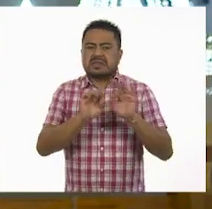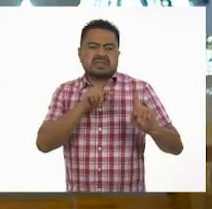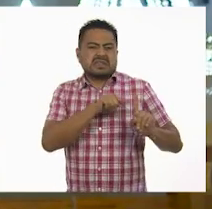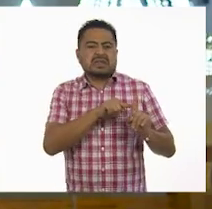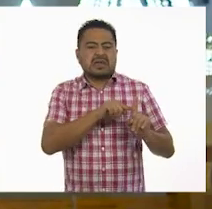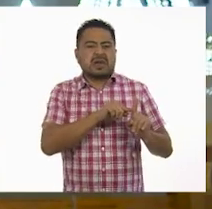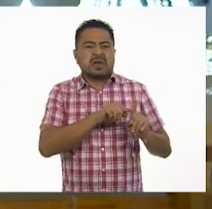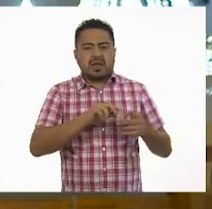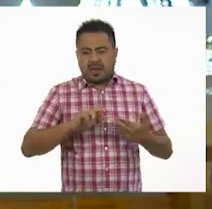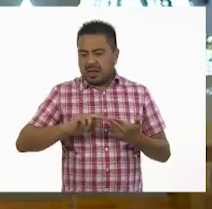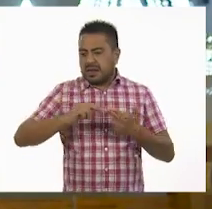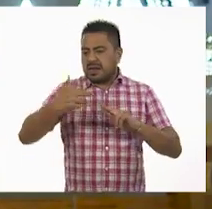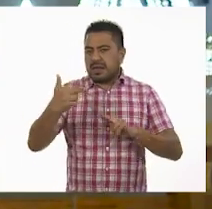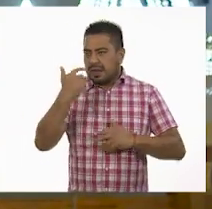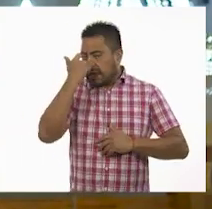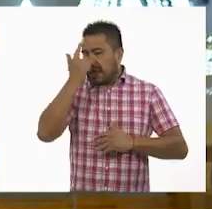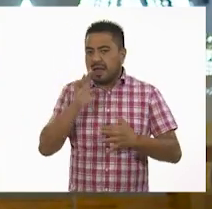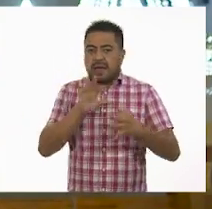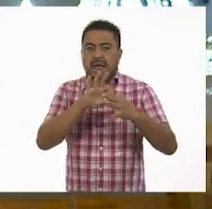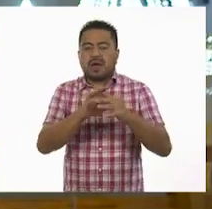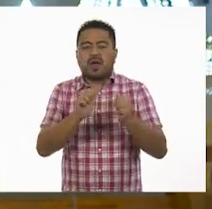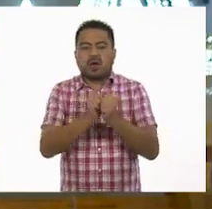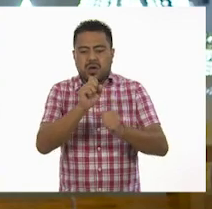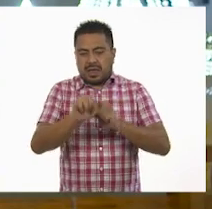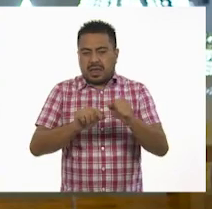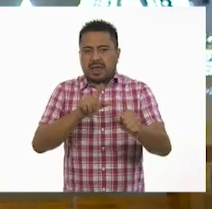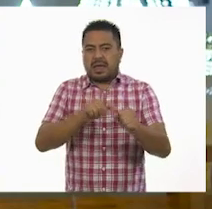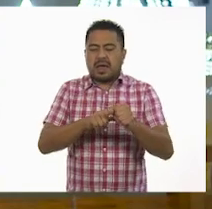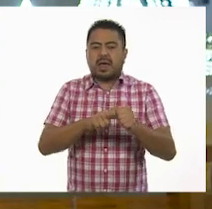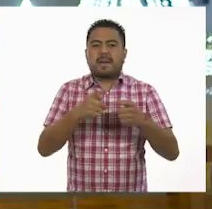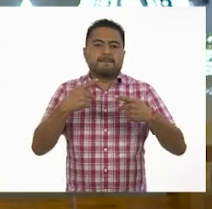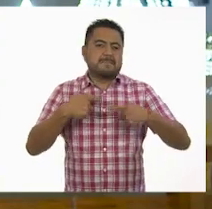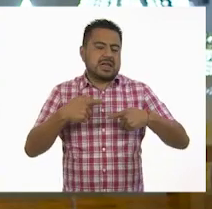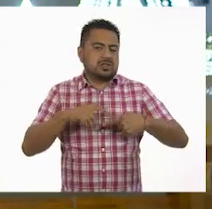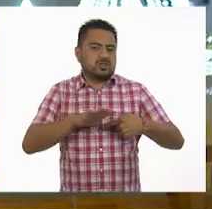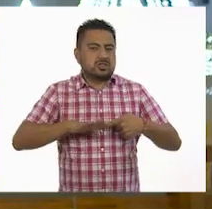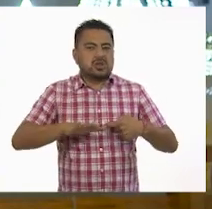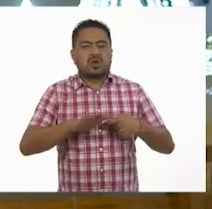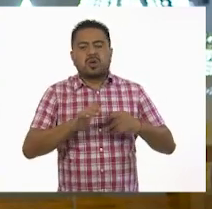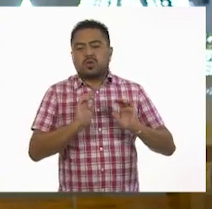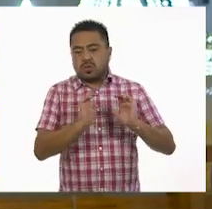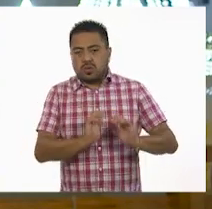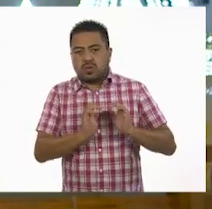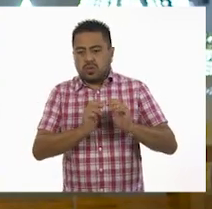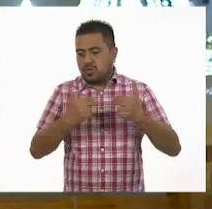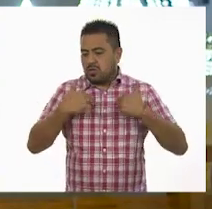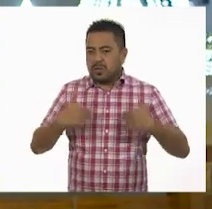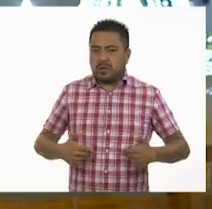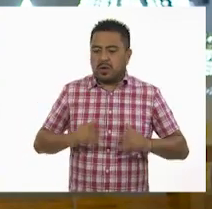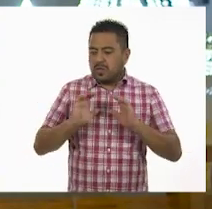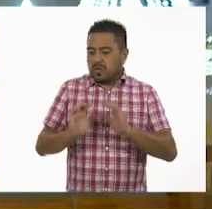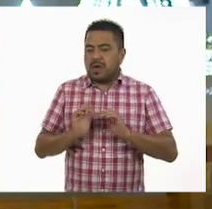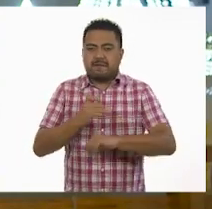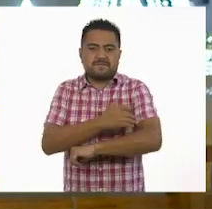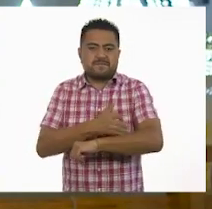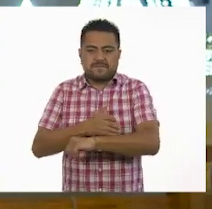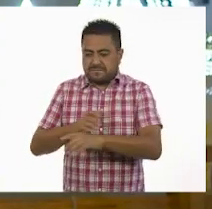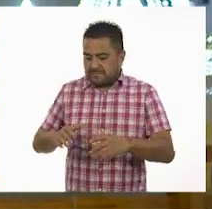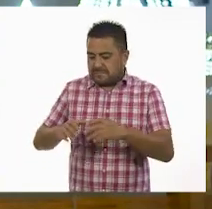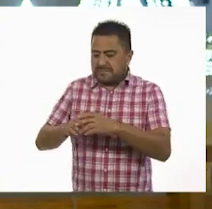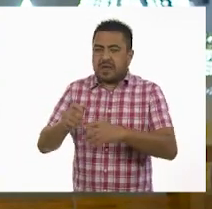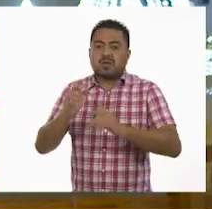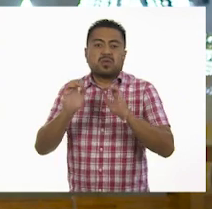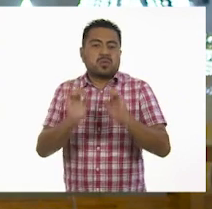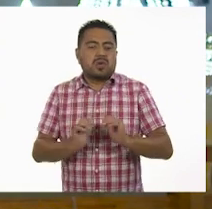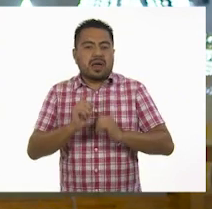es los lazos y crear el vínculo entre animales, entre personas, el cuidado de los seres vivos, el cuidado de la familia, el cuidado